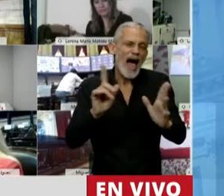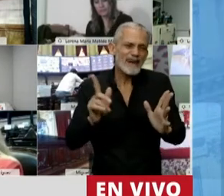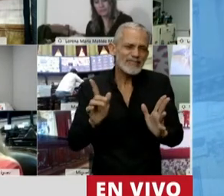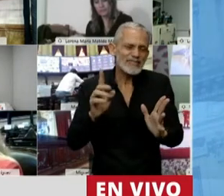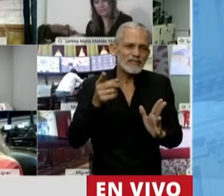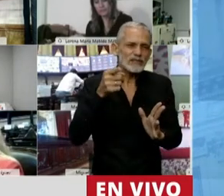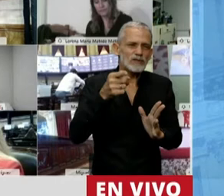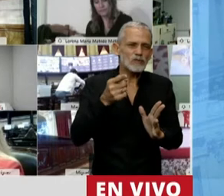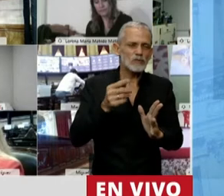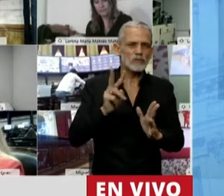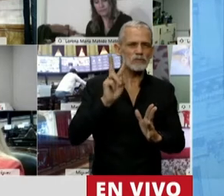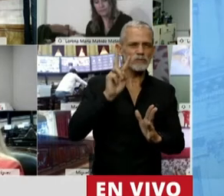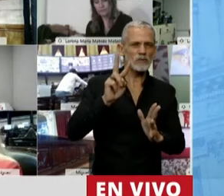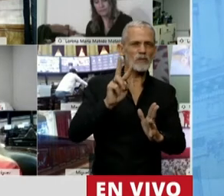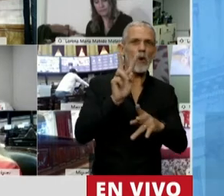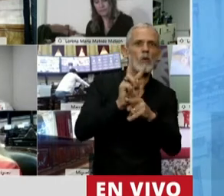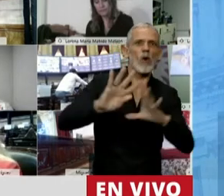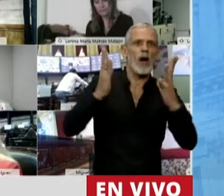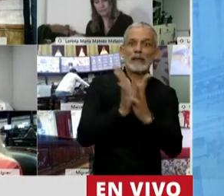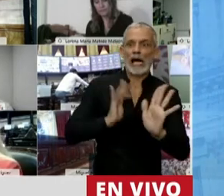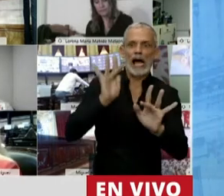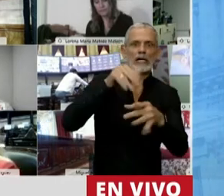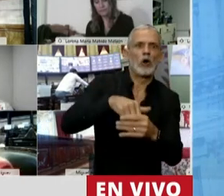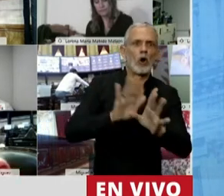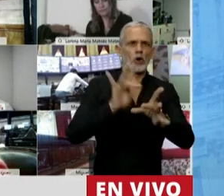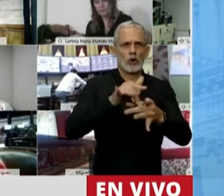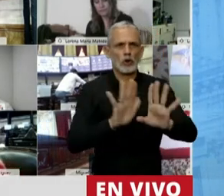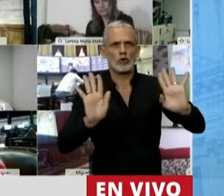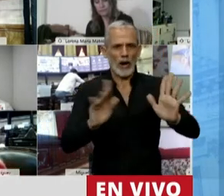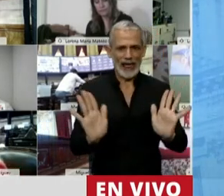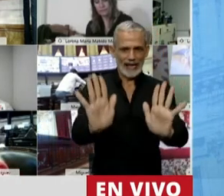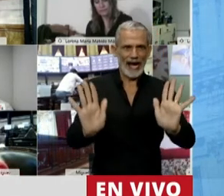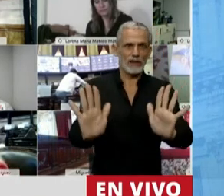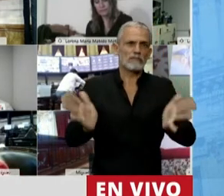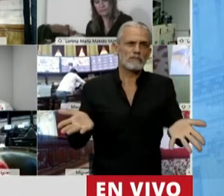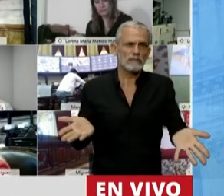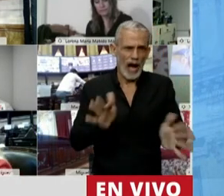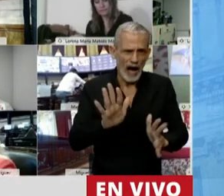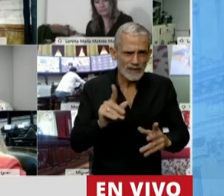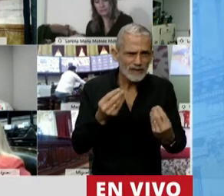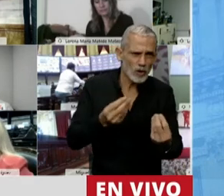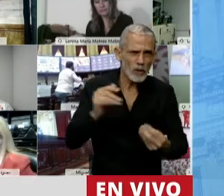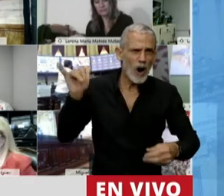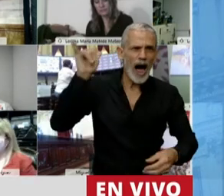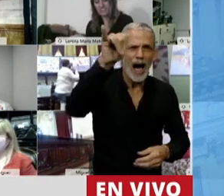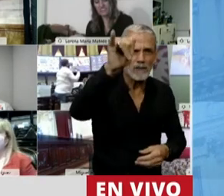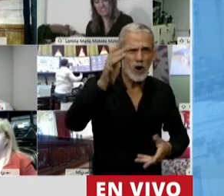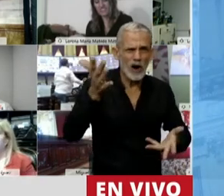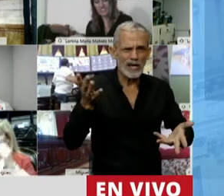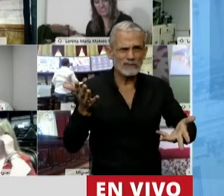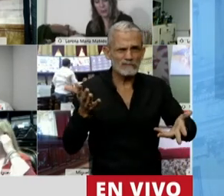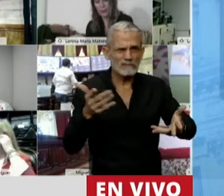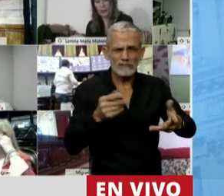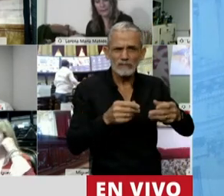visión sesgada de lo ambiental y su cuidado, poco podrán hacer más aviones, más